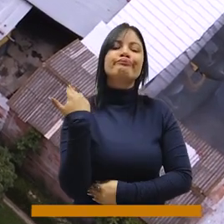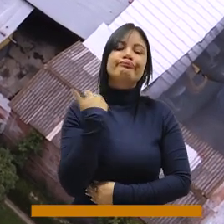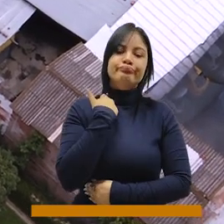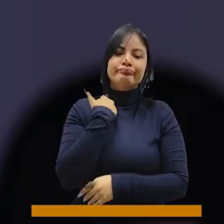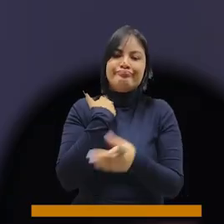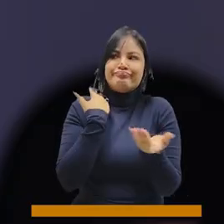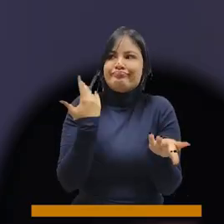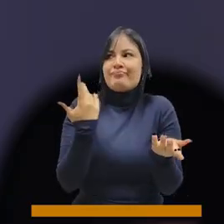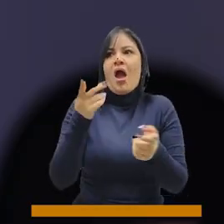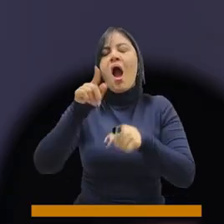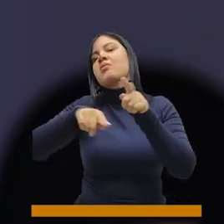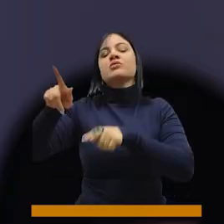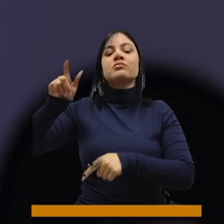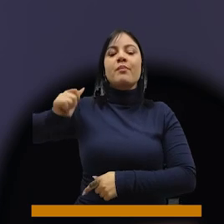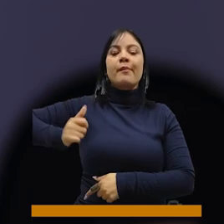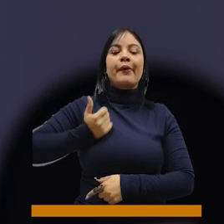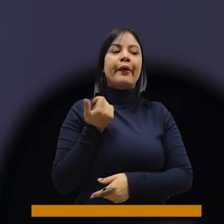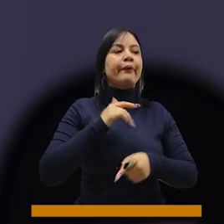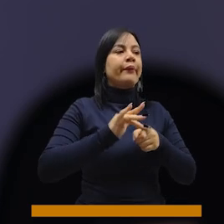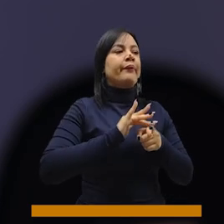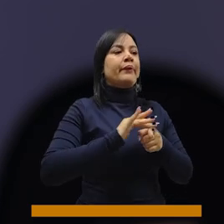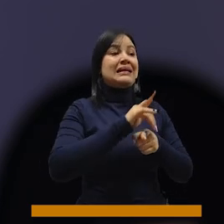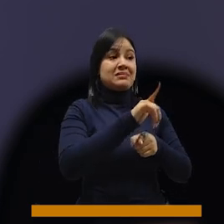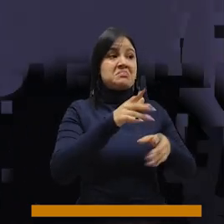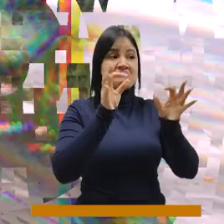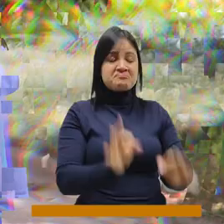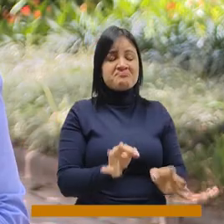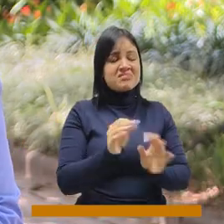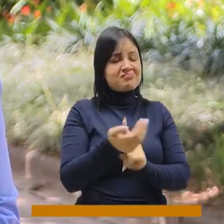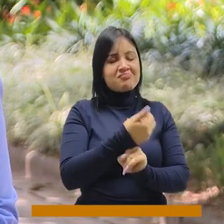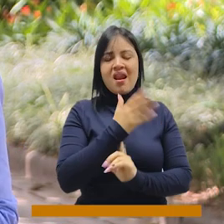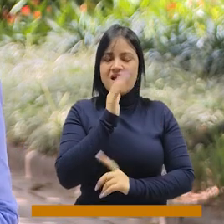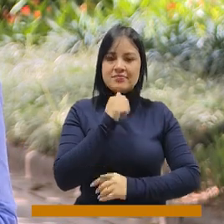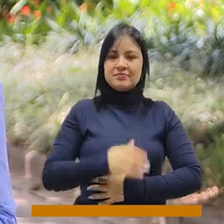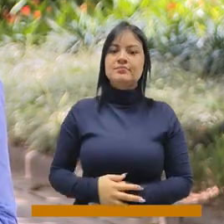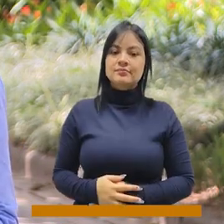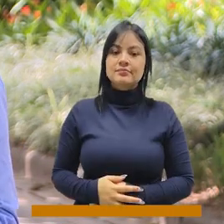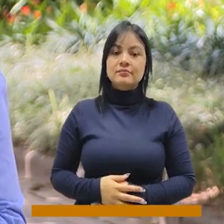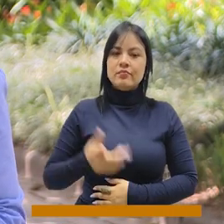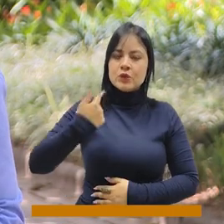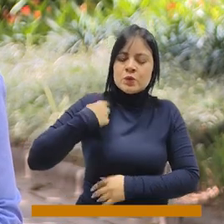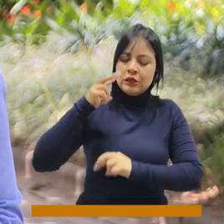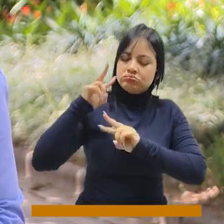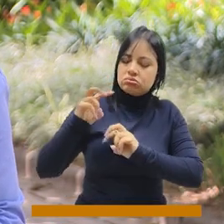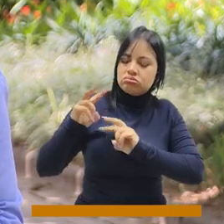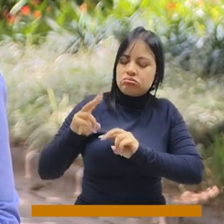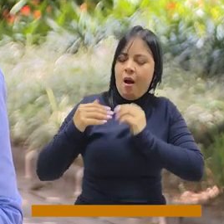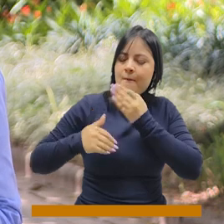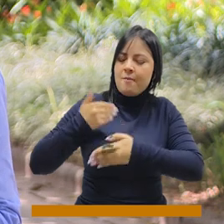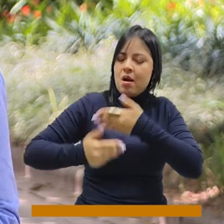y se use para condiciones no muy sanas. Hemos advertido en esta investigación que venimos